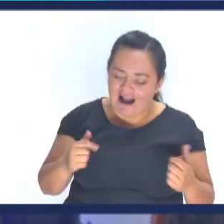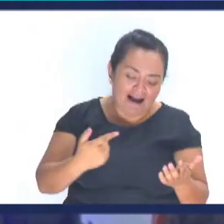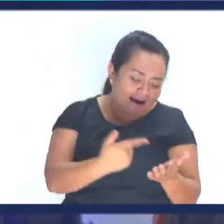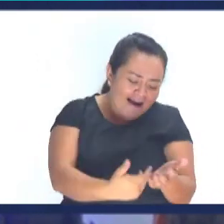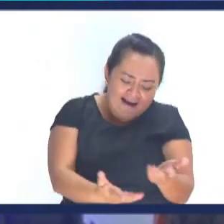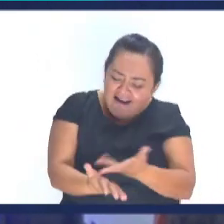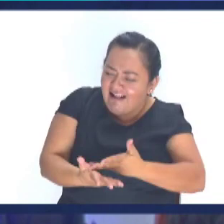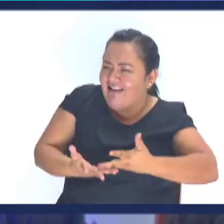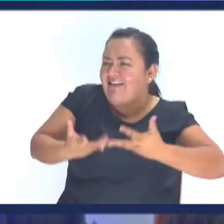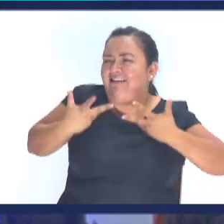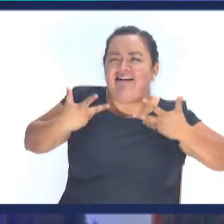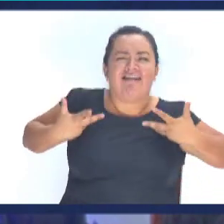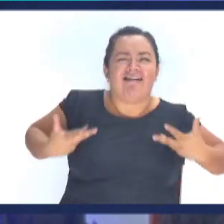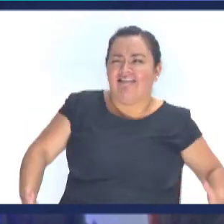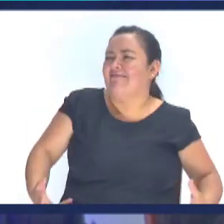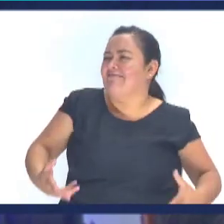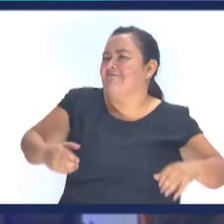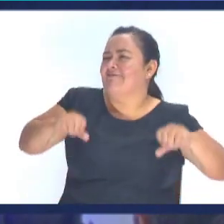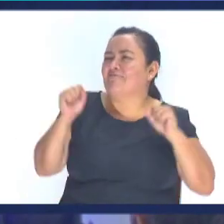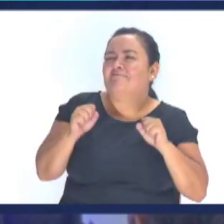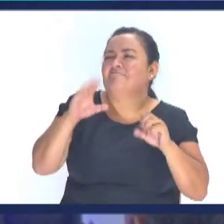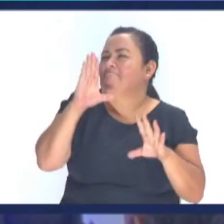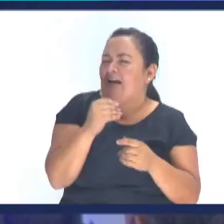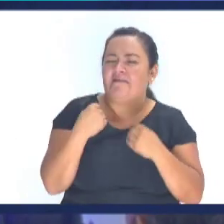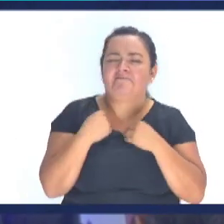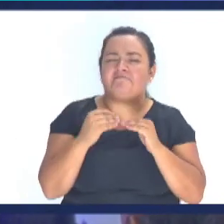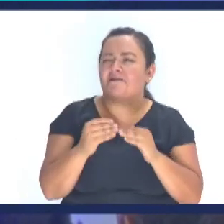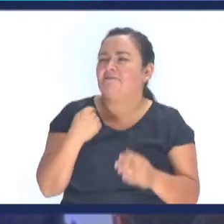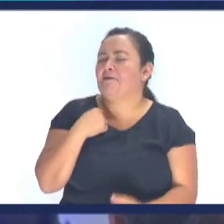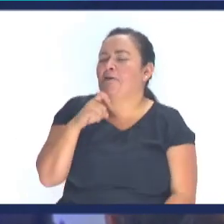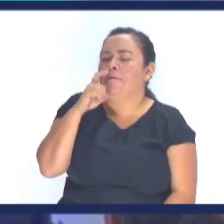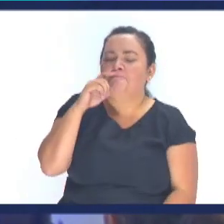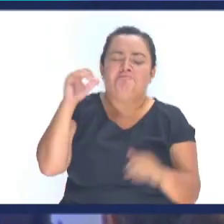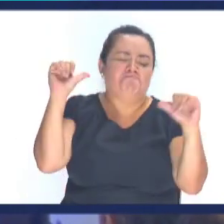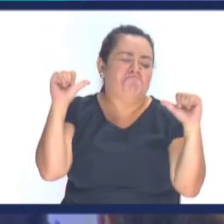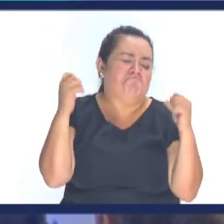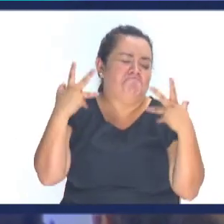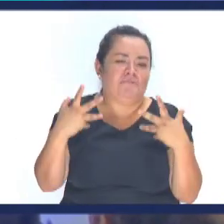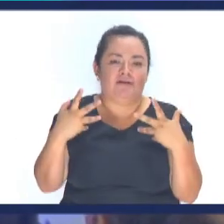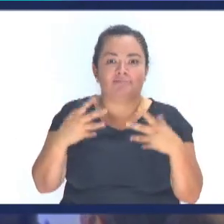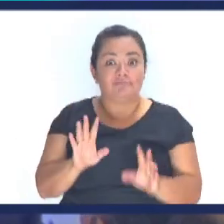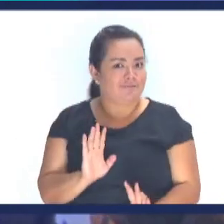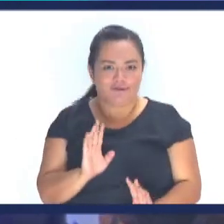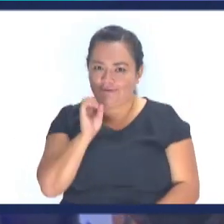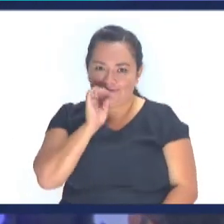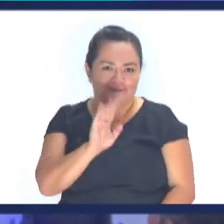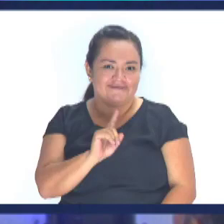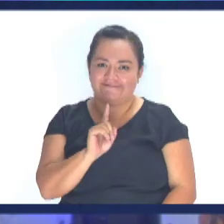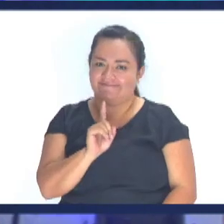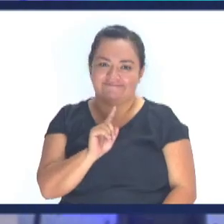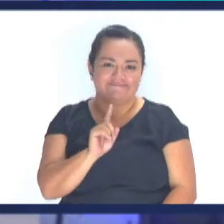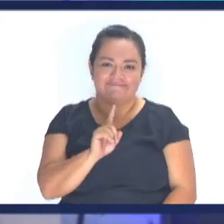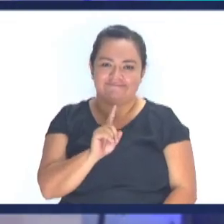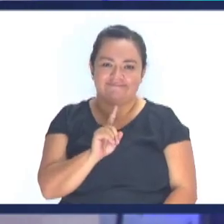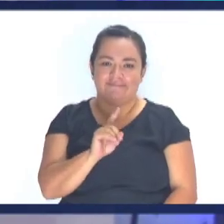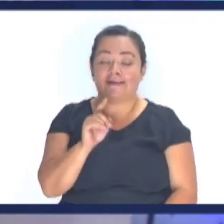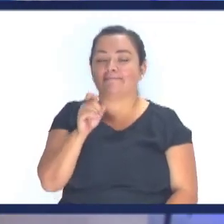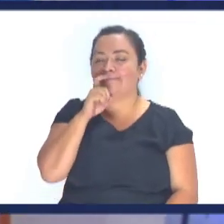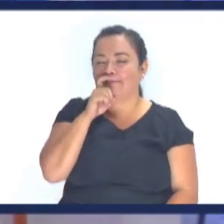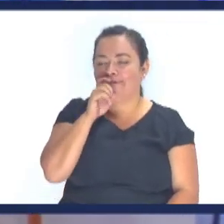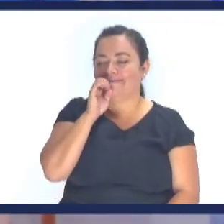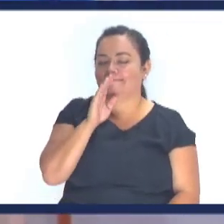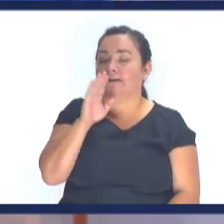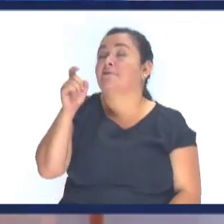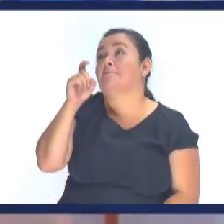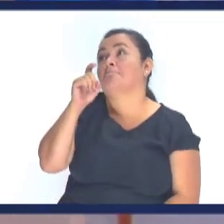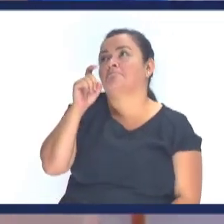llagas en las patas Y gusanos en la cabeza Oh Padre Eterno Soy una porquería Aunque es cierto Pero Él no me lo dice así Sino que